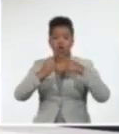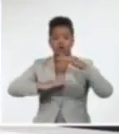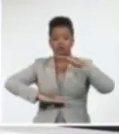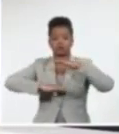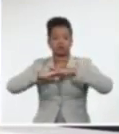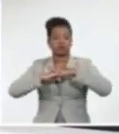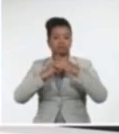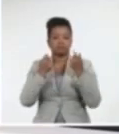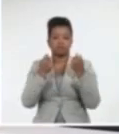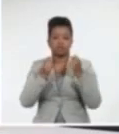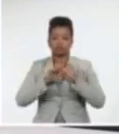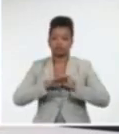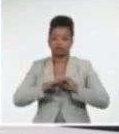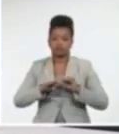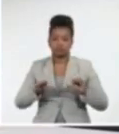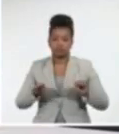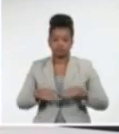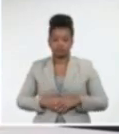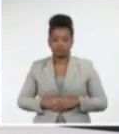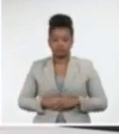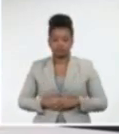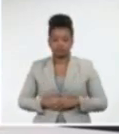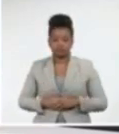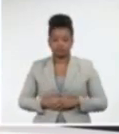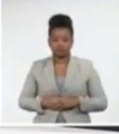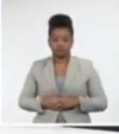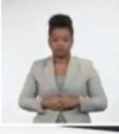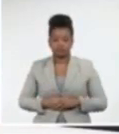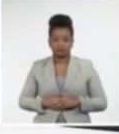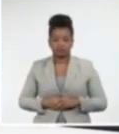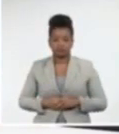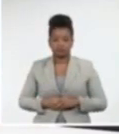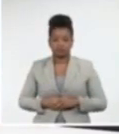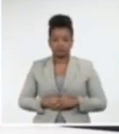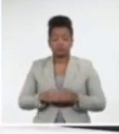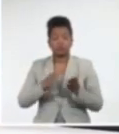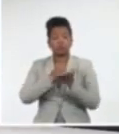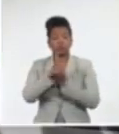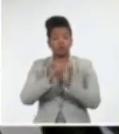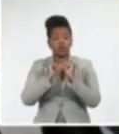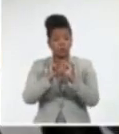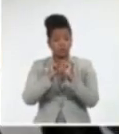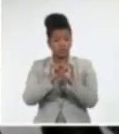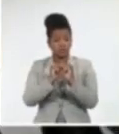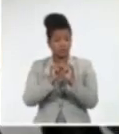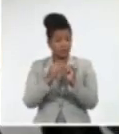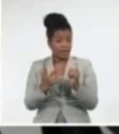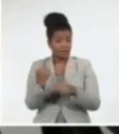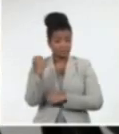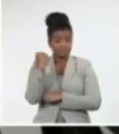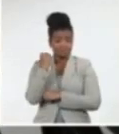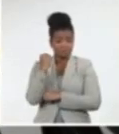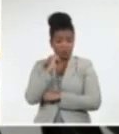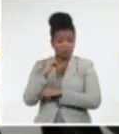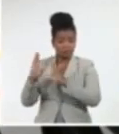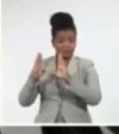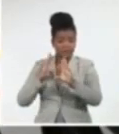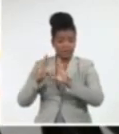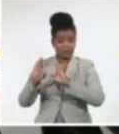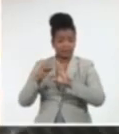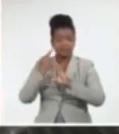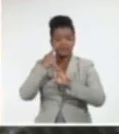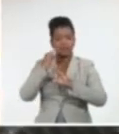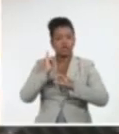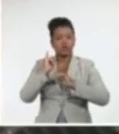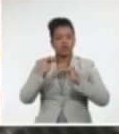contra su crudo transportado por mar. Según continúa la información, las principales potencias occidentales censuraron un límite